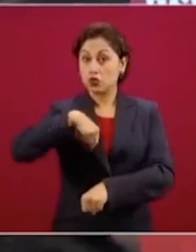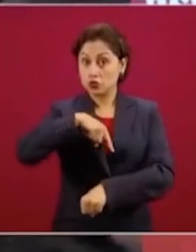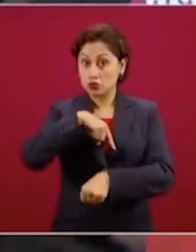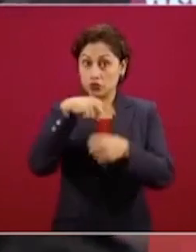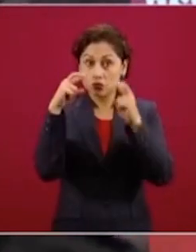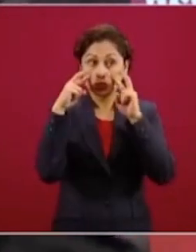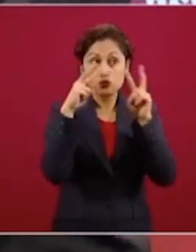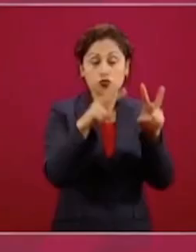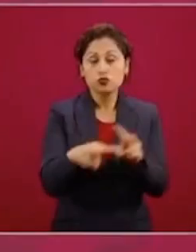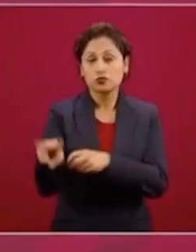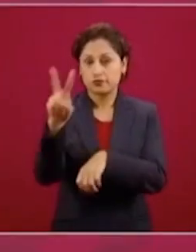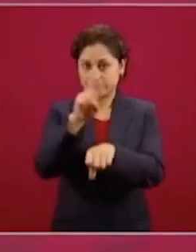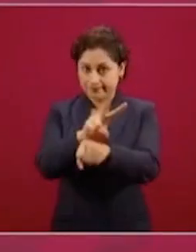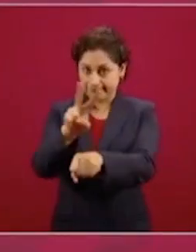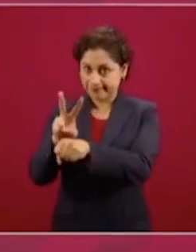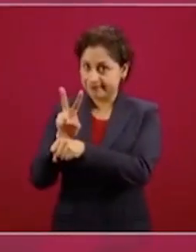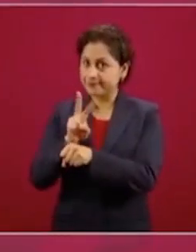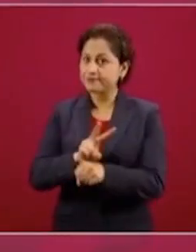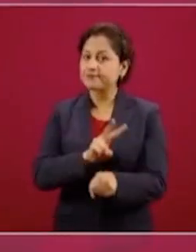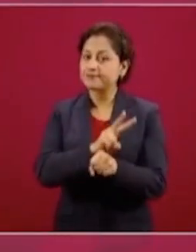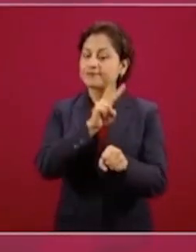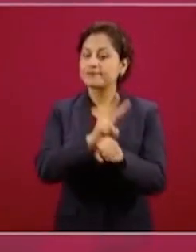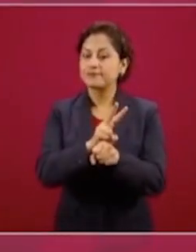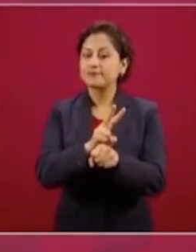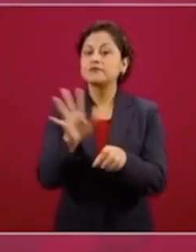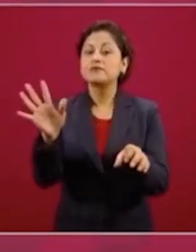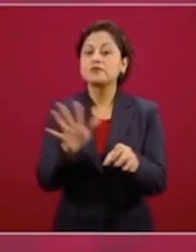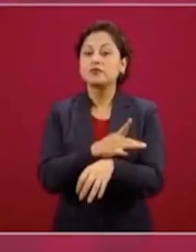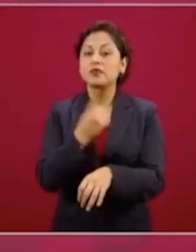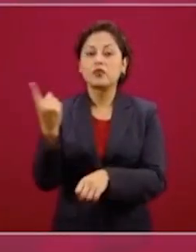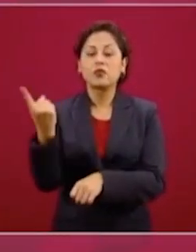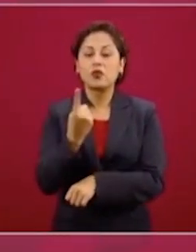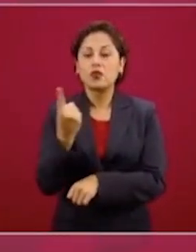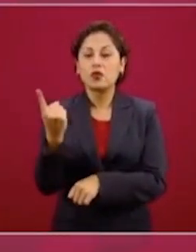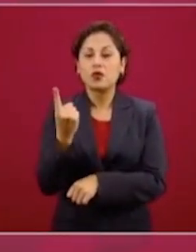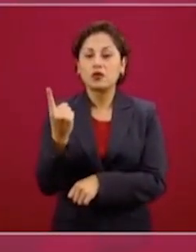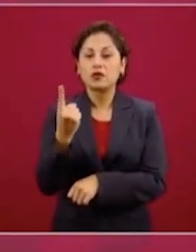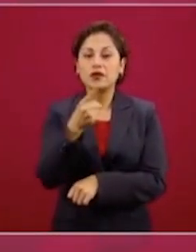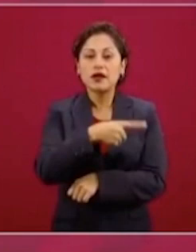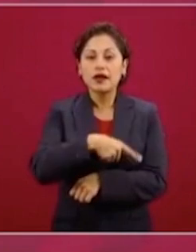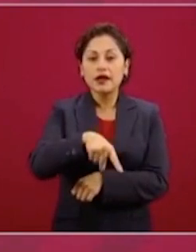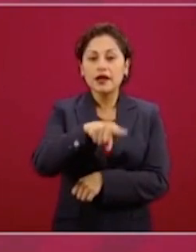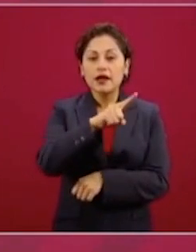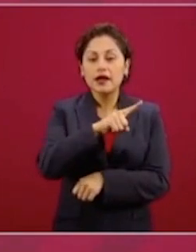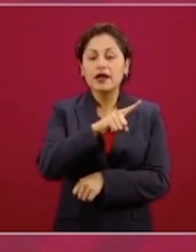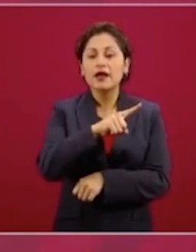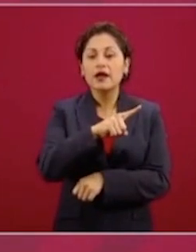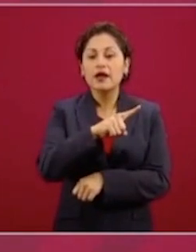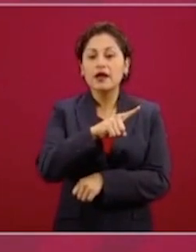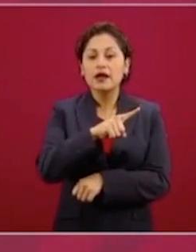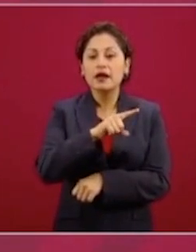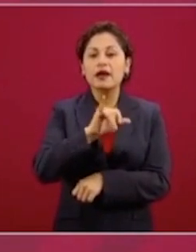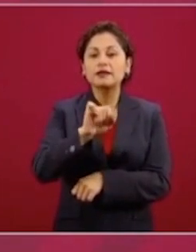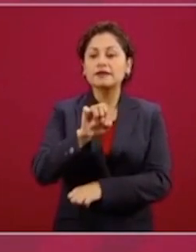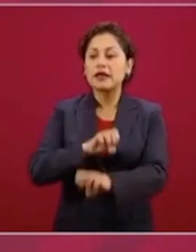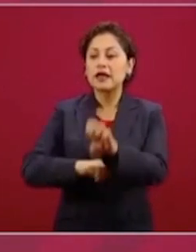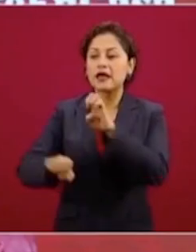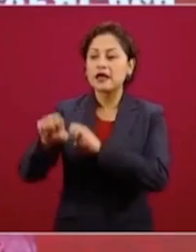de que empiecen a rescatar a empresas quebradas